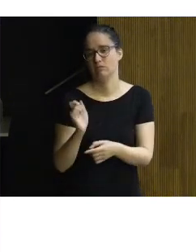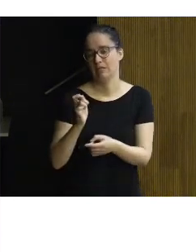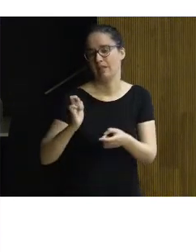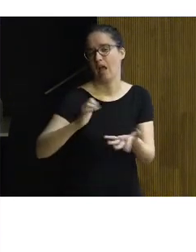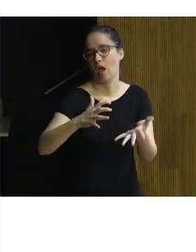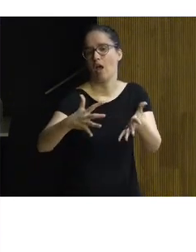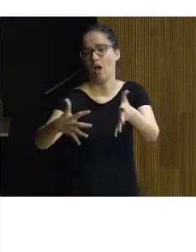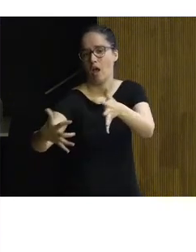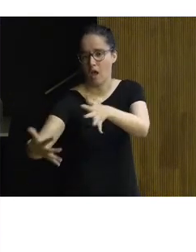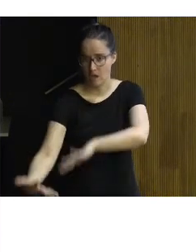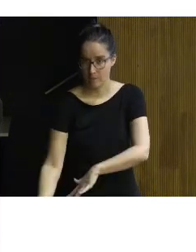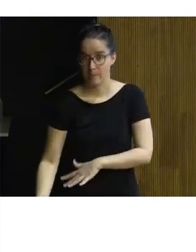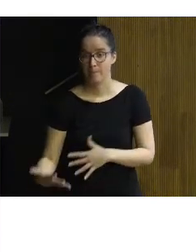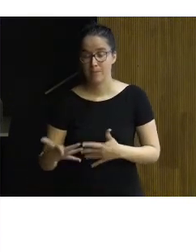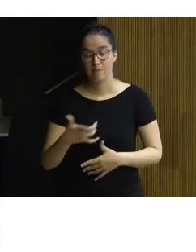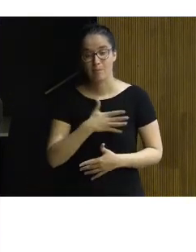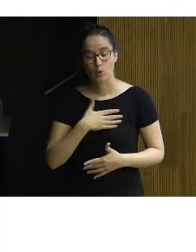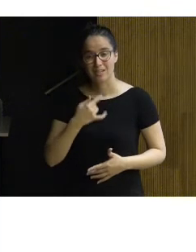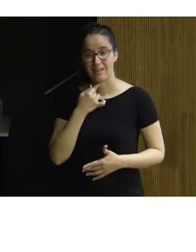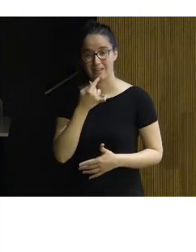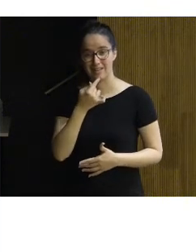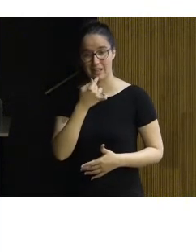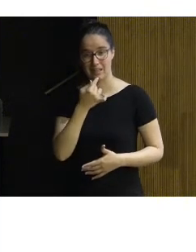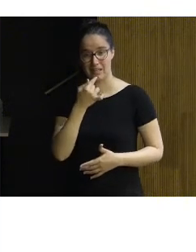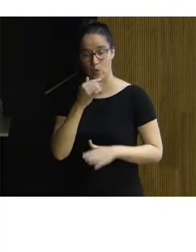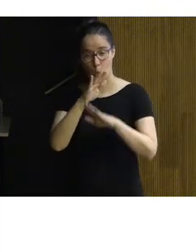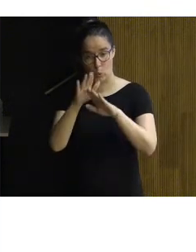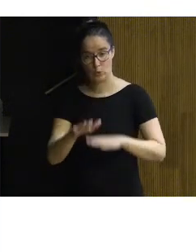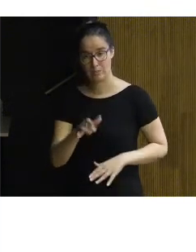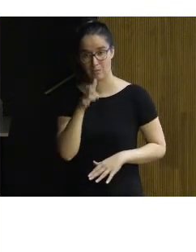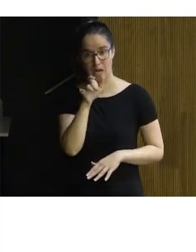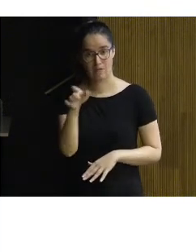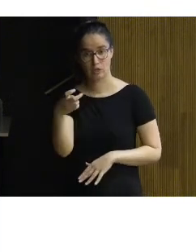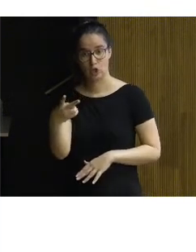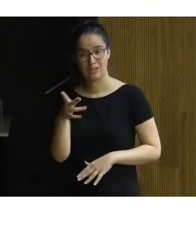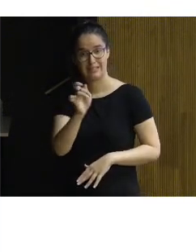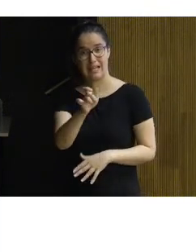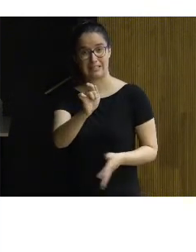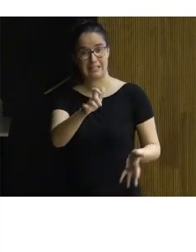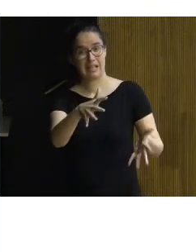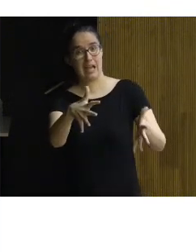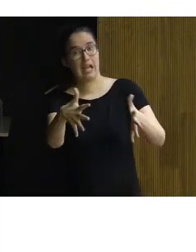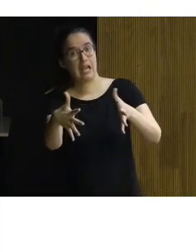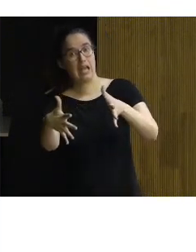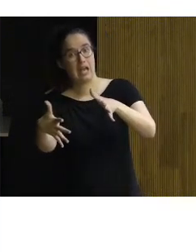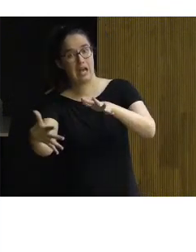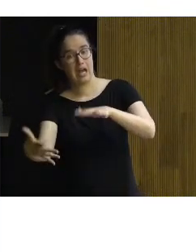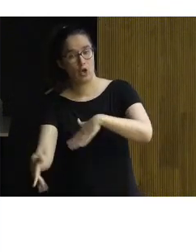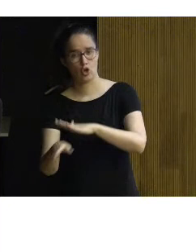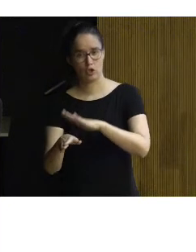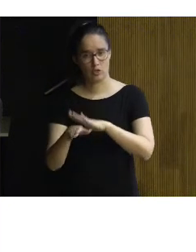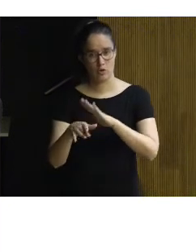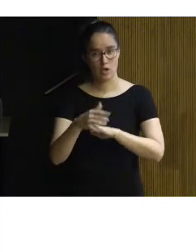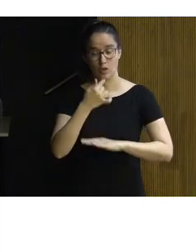evolución. Y a mí me gustaría remarcar estas últimas dos palabras, en constante evolución y yo diría más, en